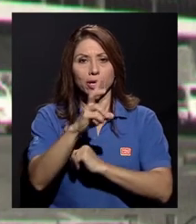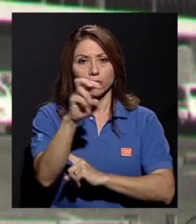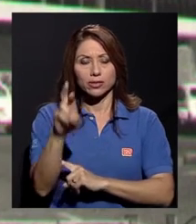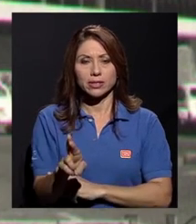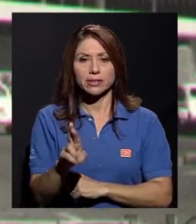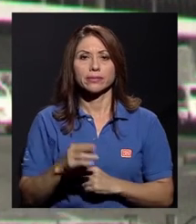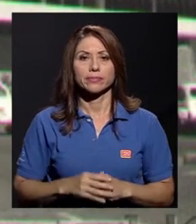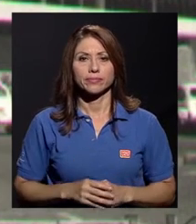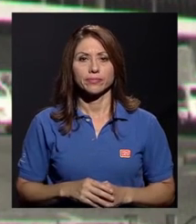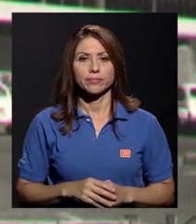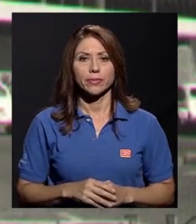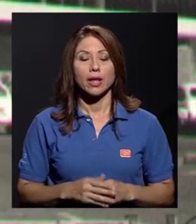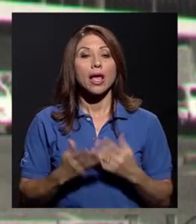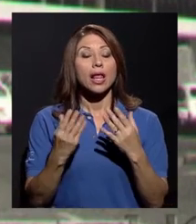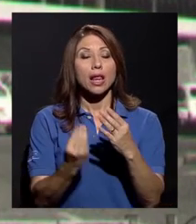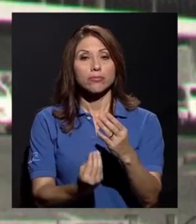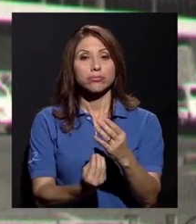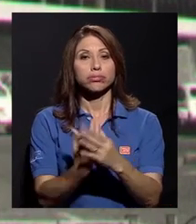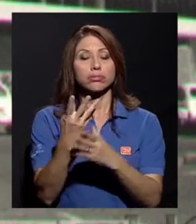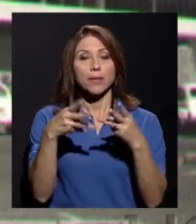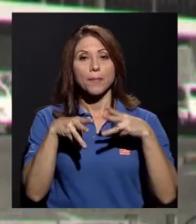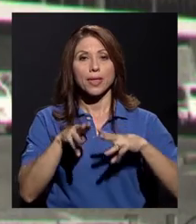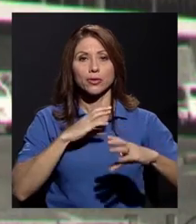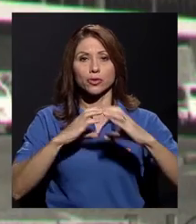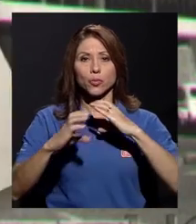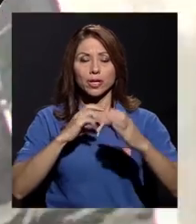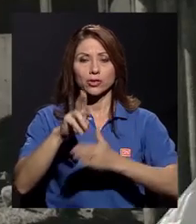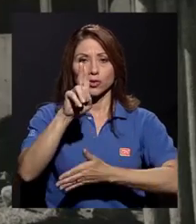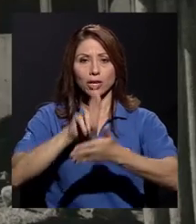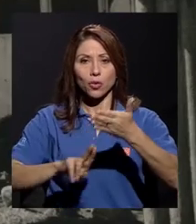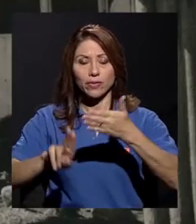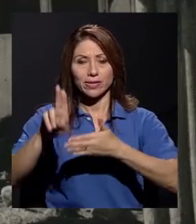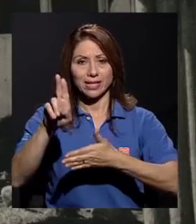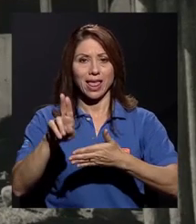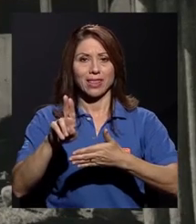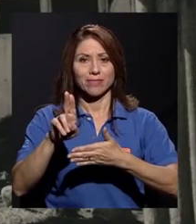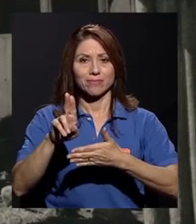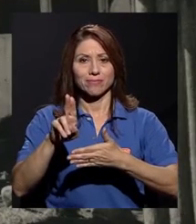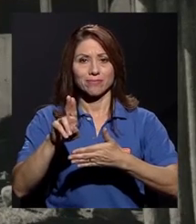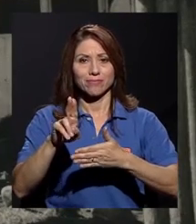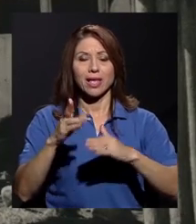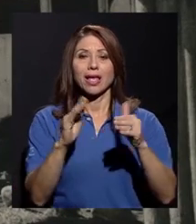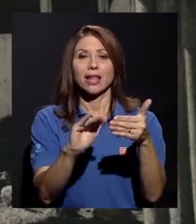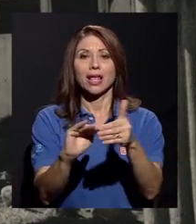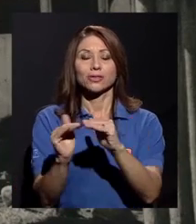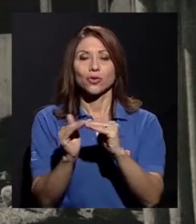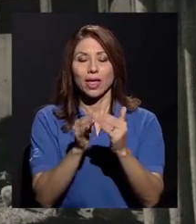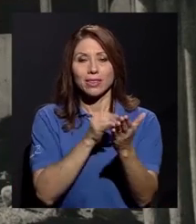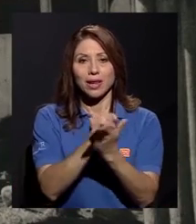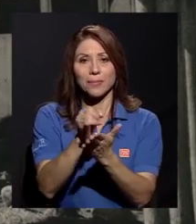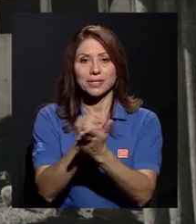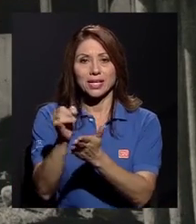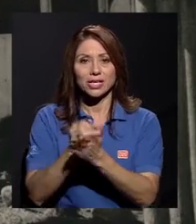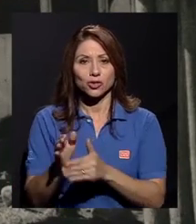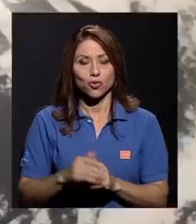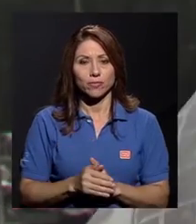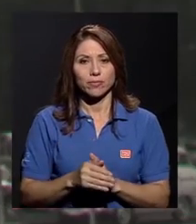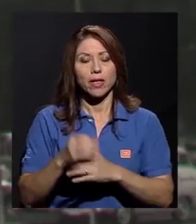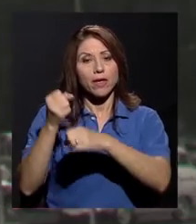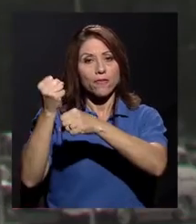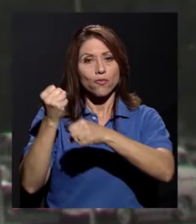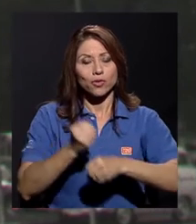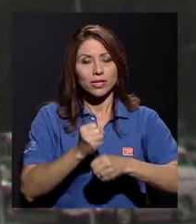La creación de los medios de comunicación de la universidad, de la ciudad de la investigación, la fundación de las